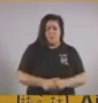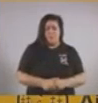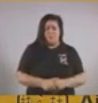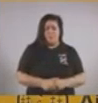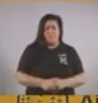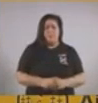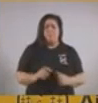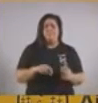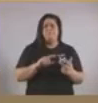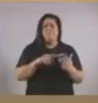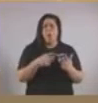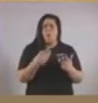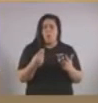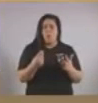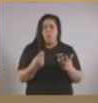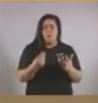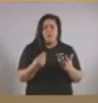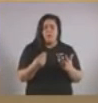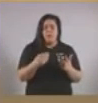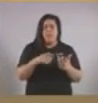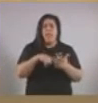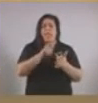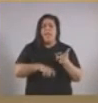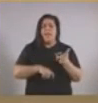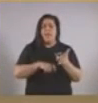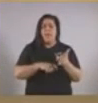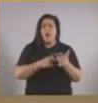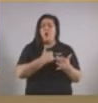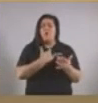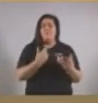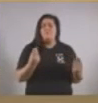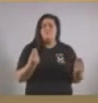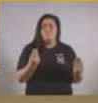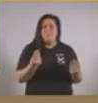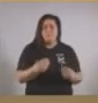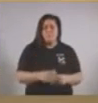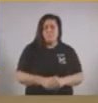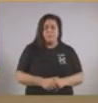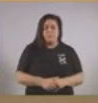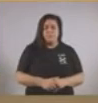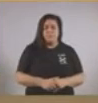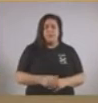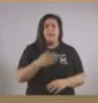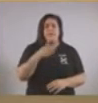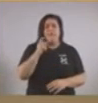¿Y otra pregunta? Los escribanos. Los escribanos. Felipe.